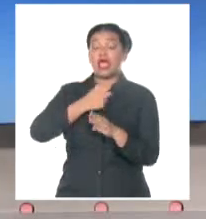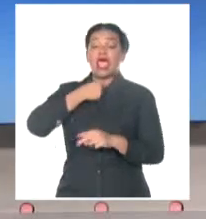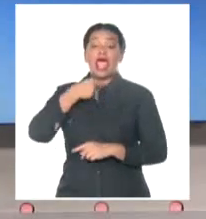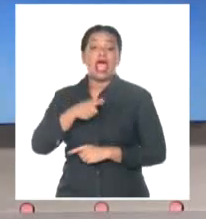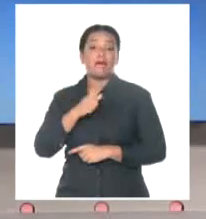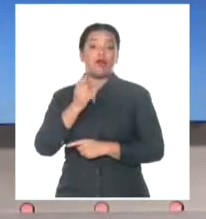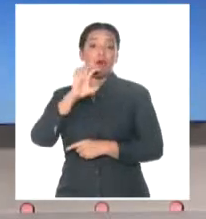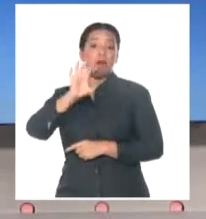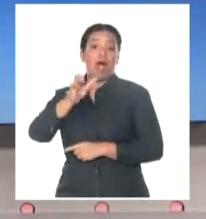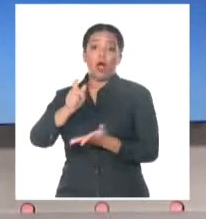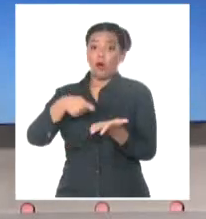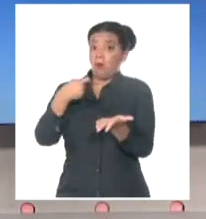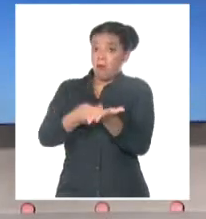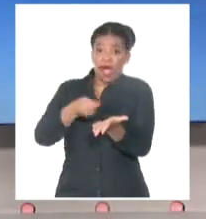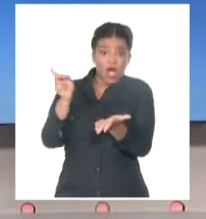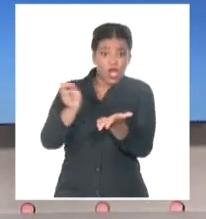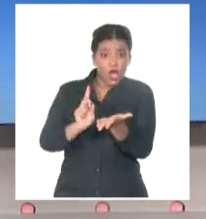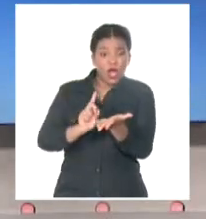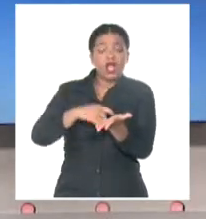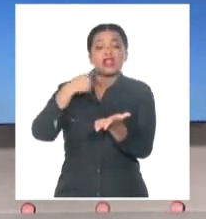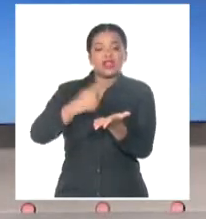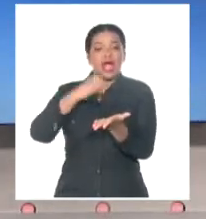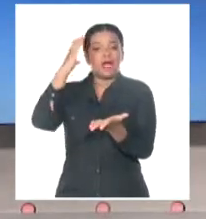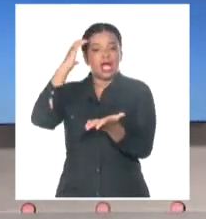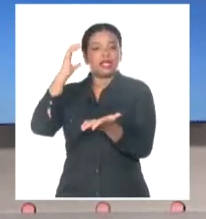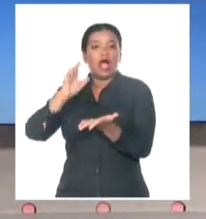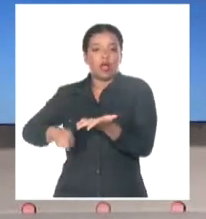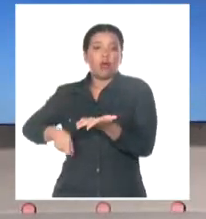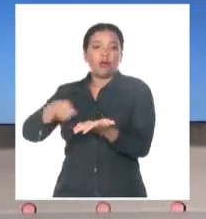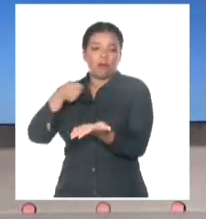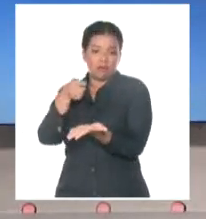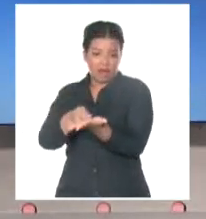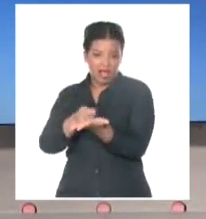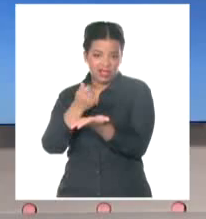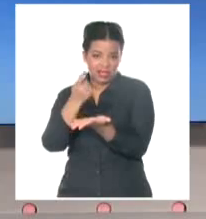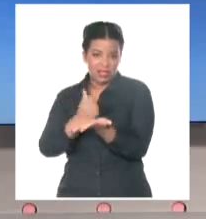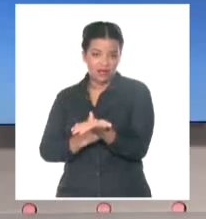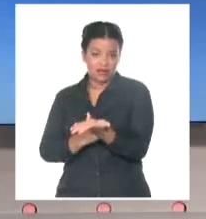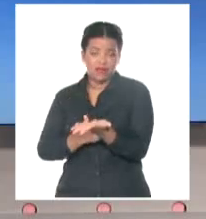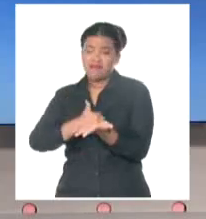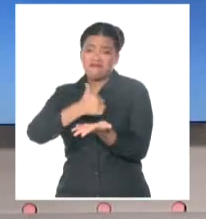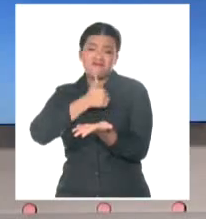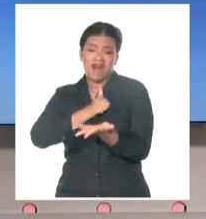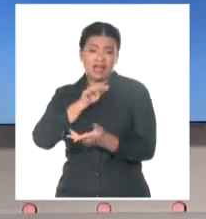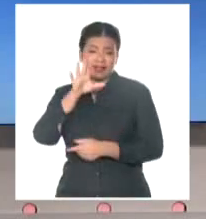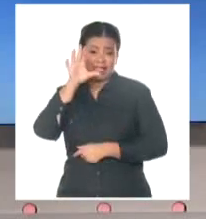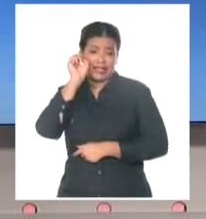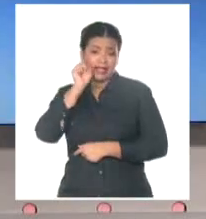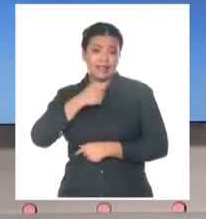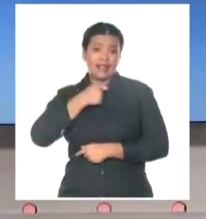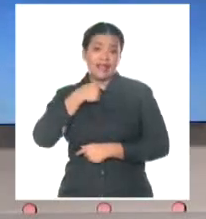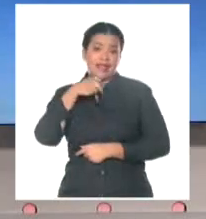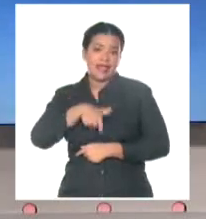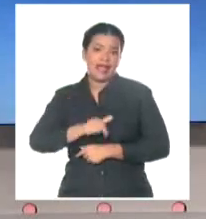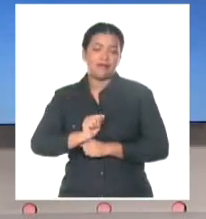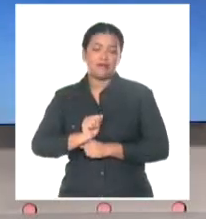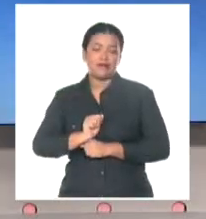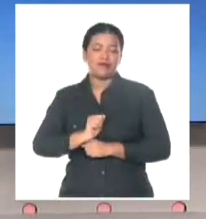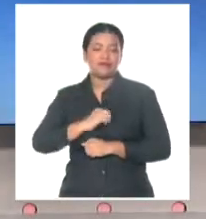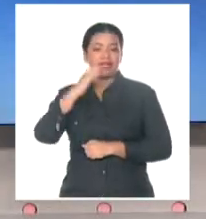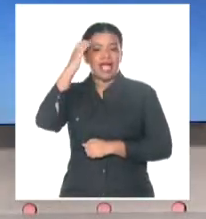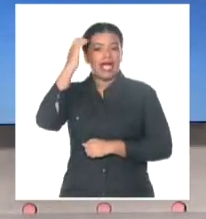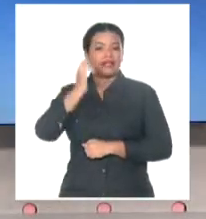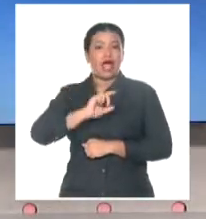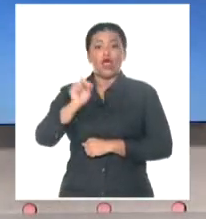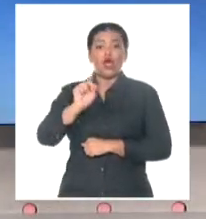pago en caso de que el deudor no pague, no lo haga. Es fácil comprender que si el Estado se obliga a pagar una